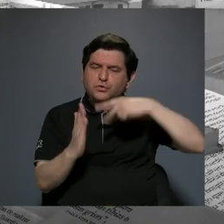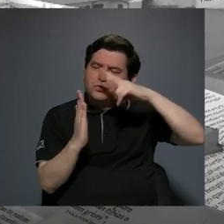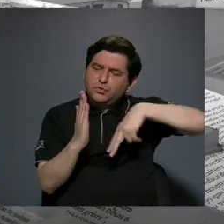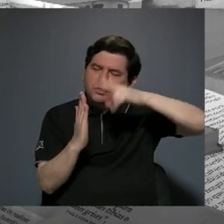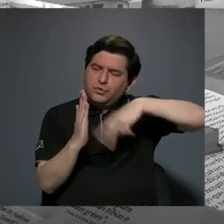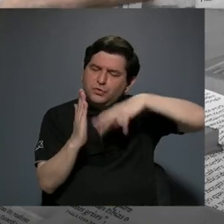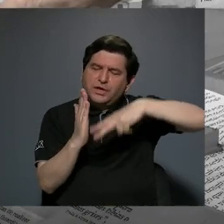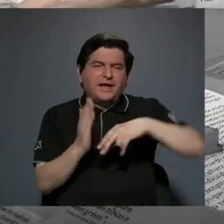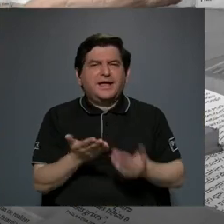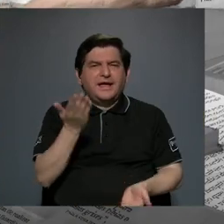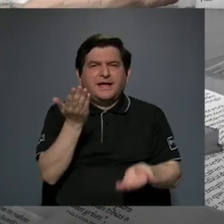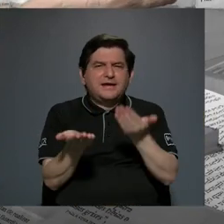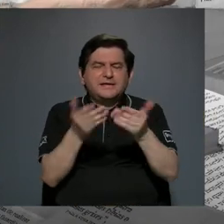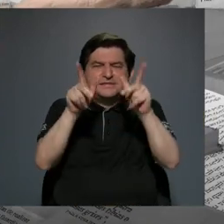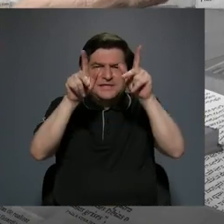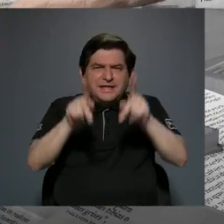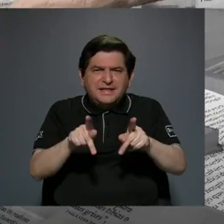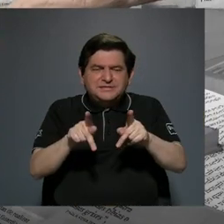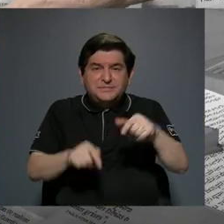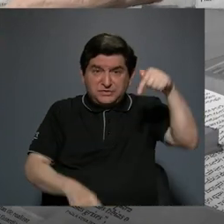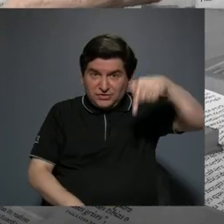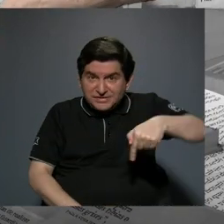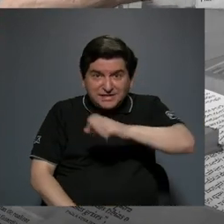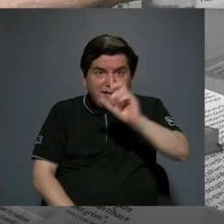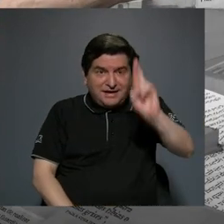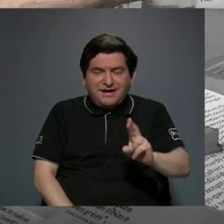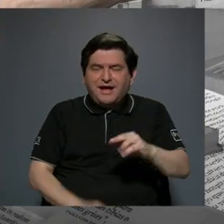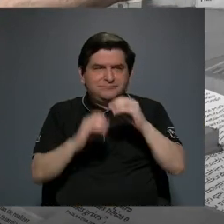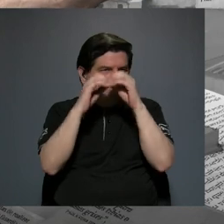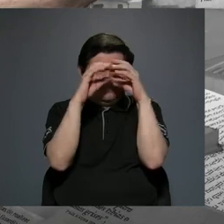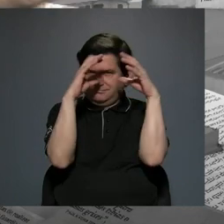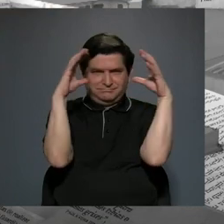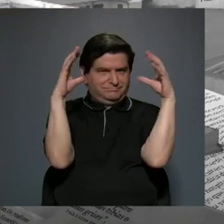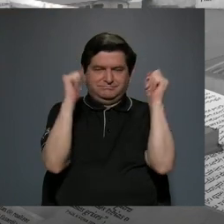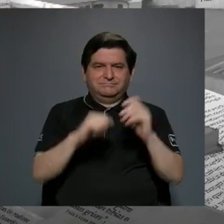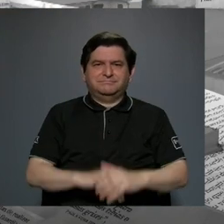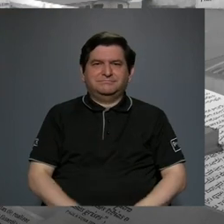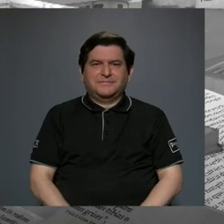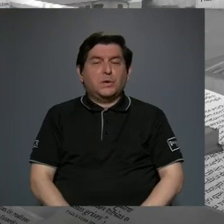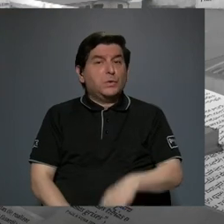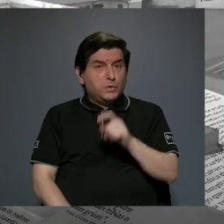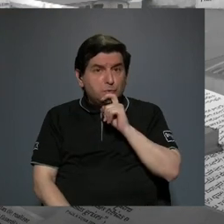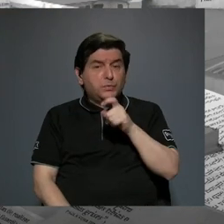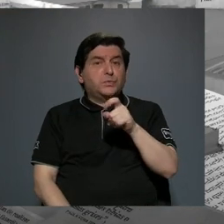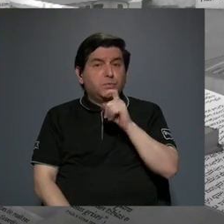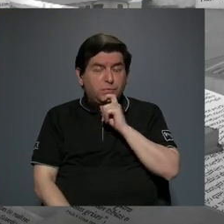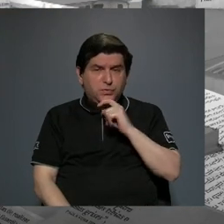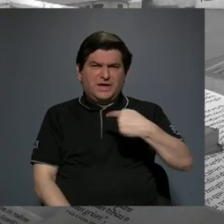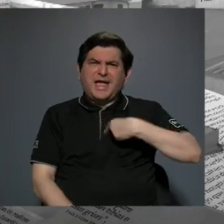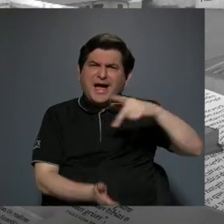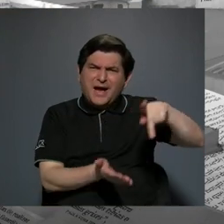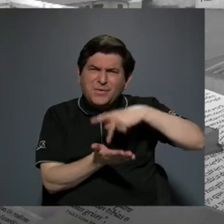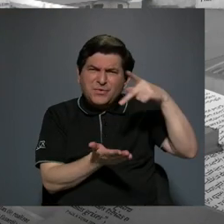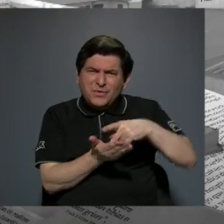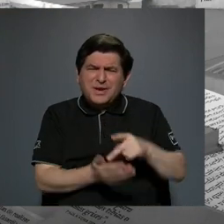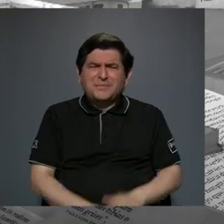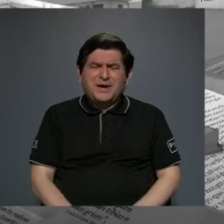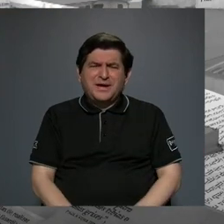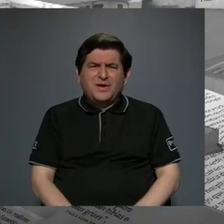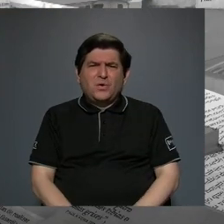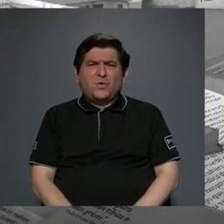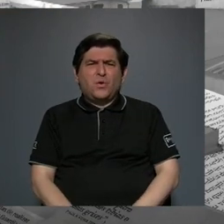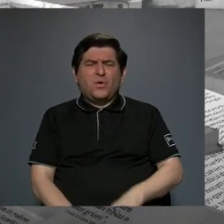que tal vez los costarricenses no se pueden imaginar cuando, qué difícil que le paguen a uno con cupones.